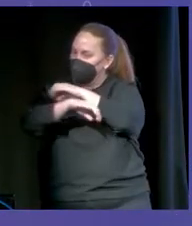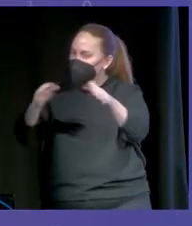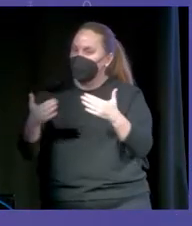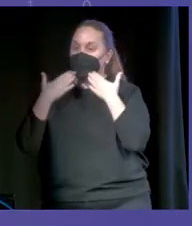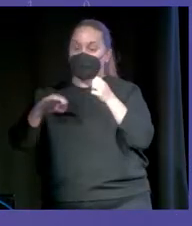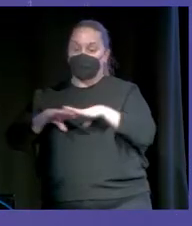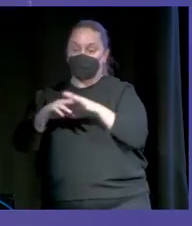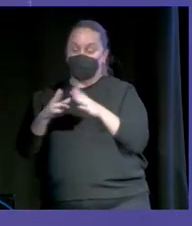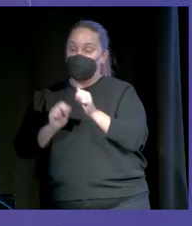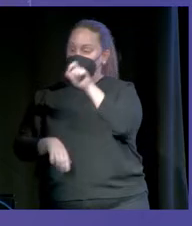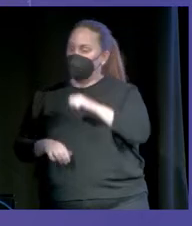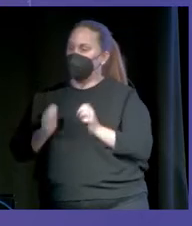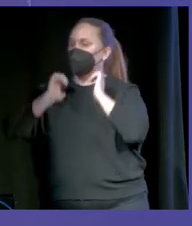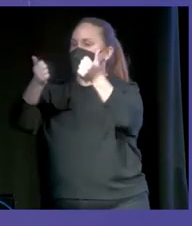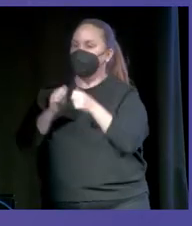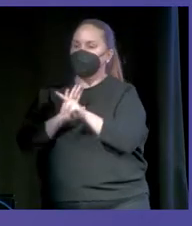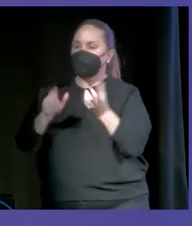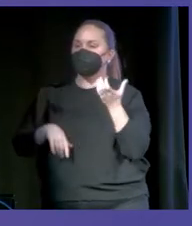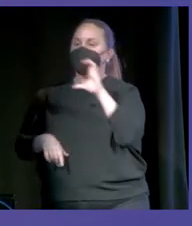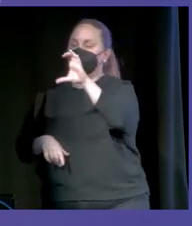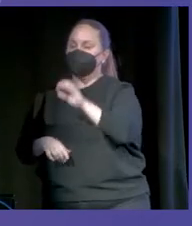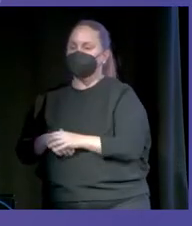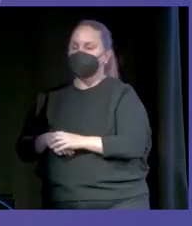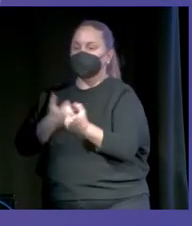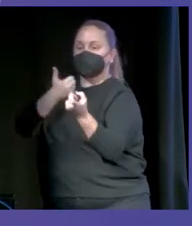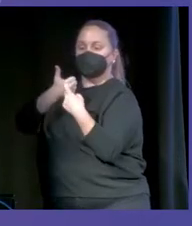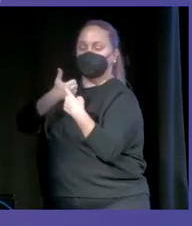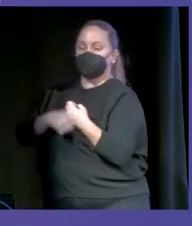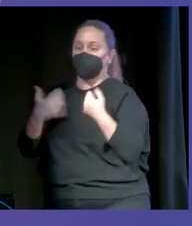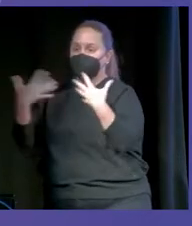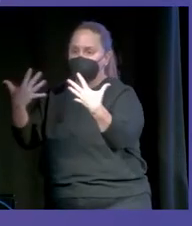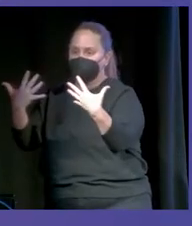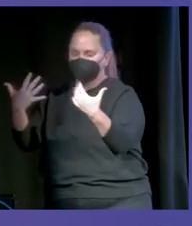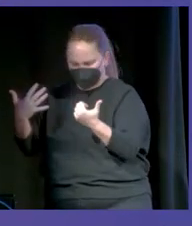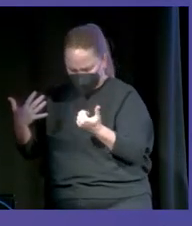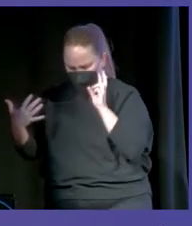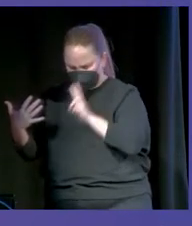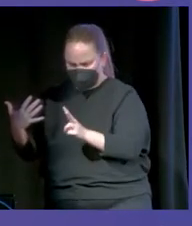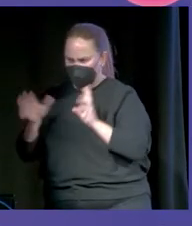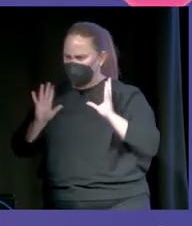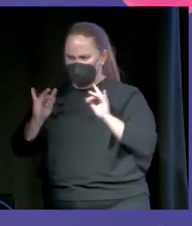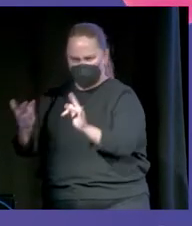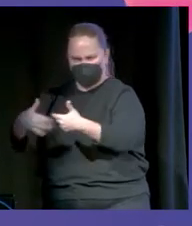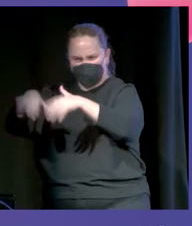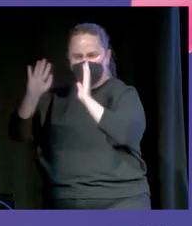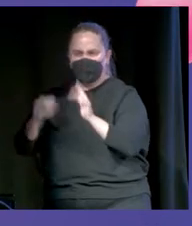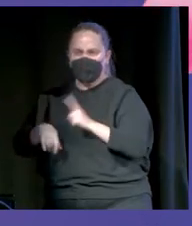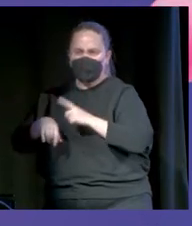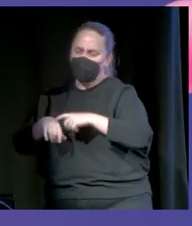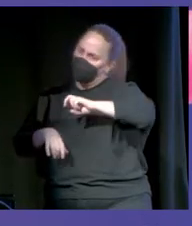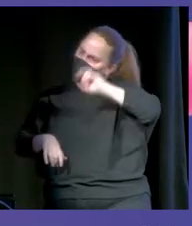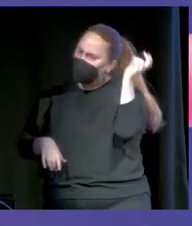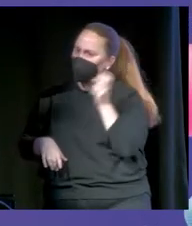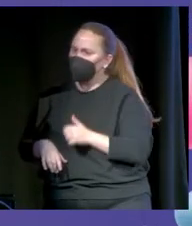gente que empieza, sube un vídeo y tiene la friolera de 10 likes y dice, esto no sirve para nada. Podría emplear este tiempo